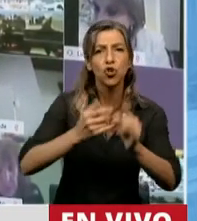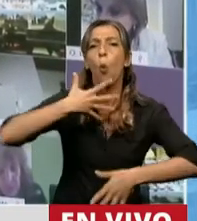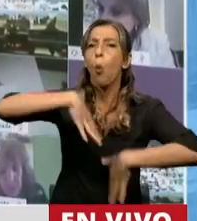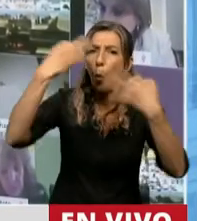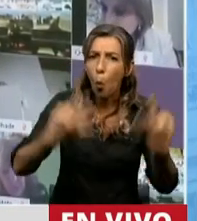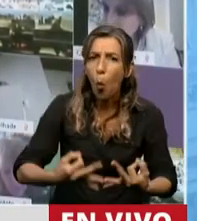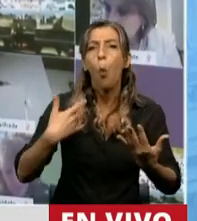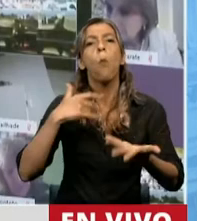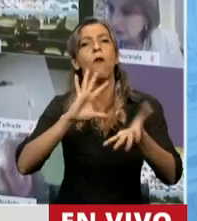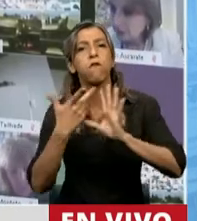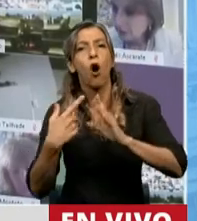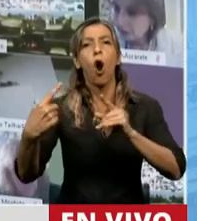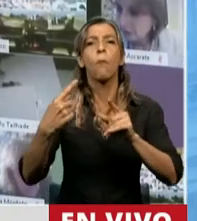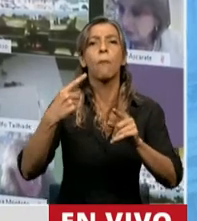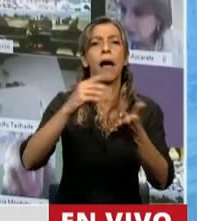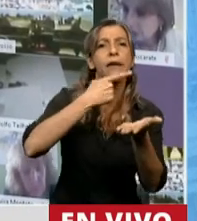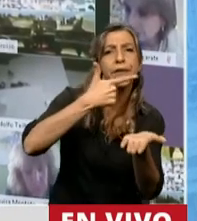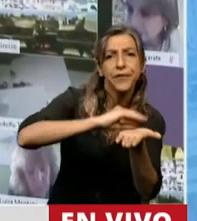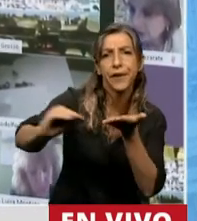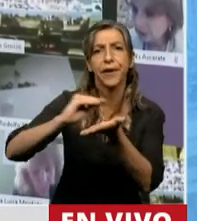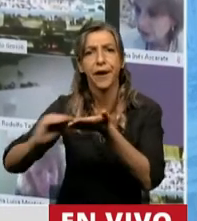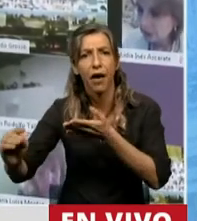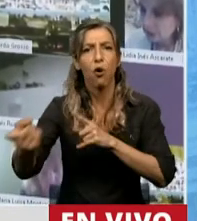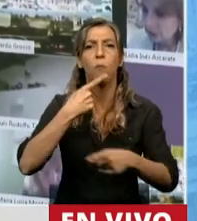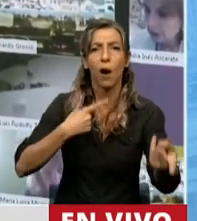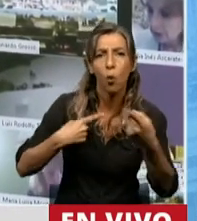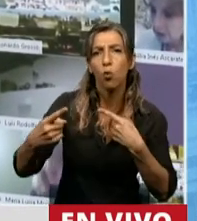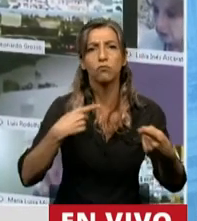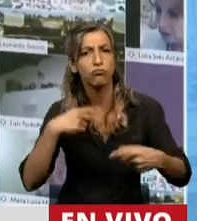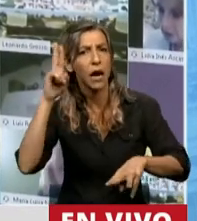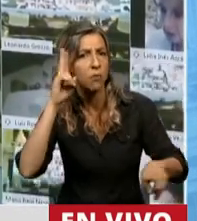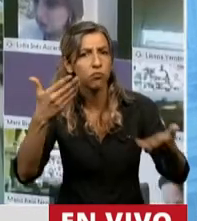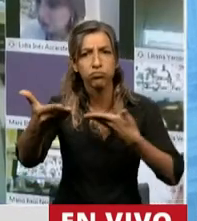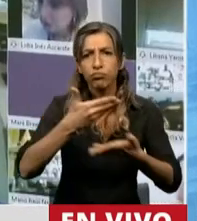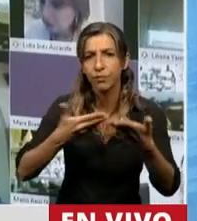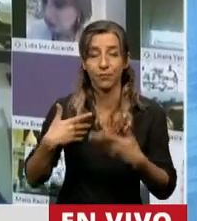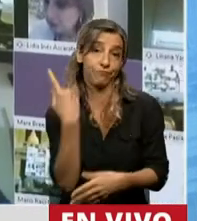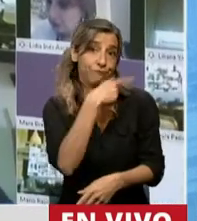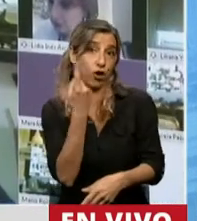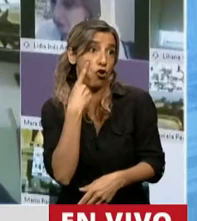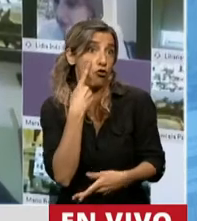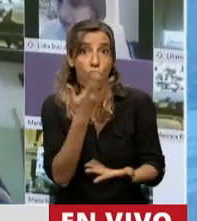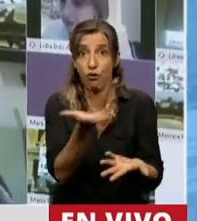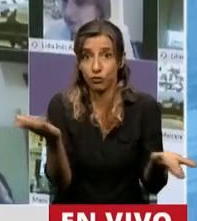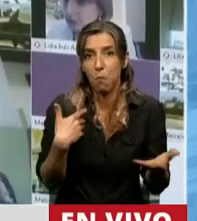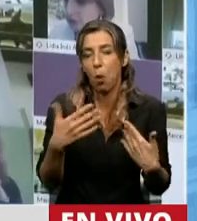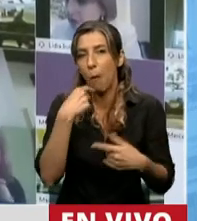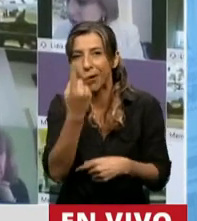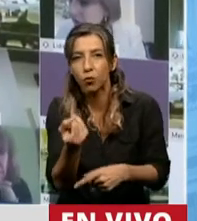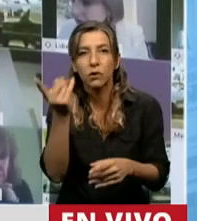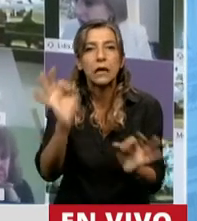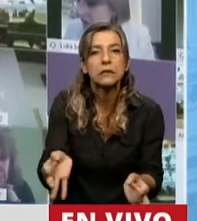se somete a la interpelación de los senadores y senadoras, les conocemos la cara por lo menos, se les puede hacer preguntas, sabemos cómo